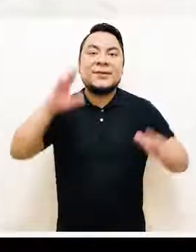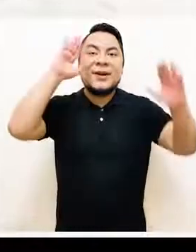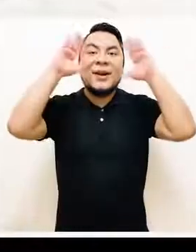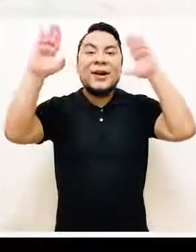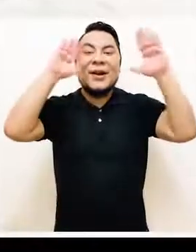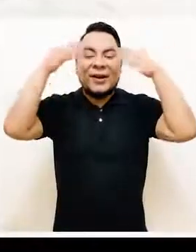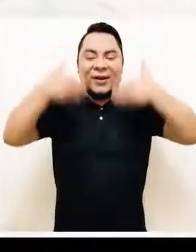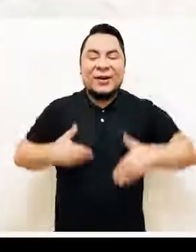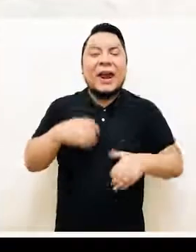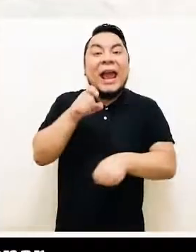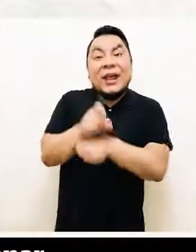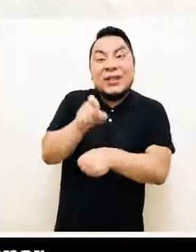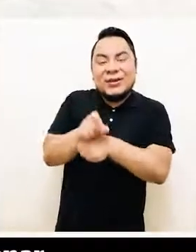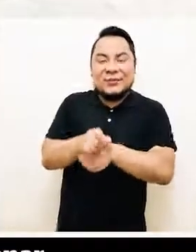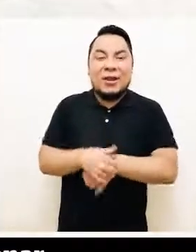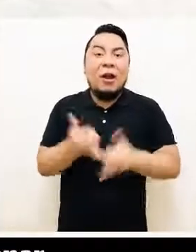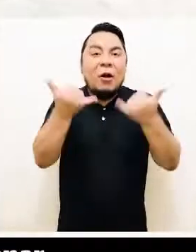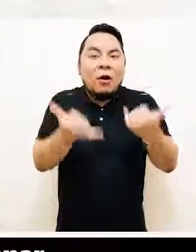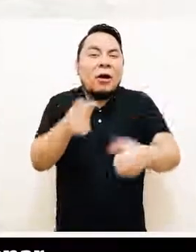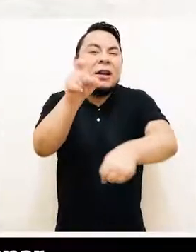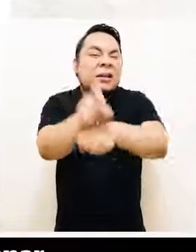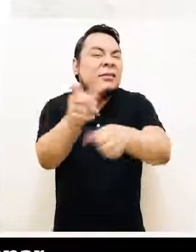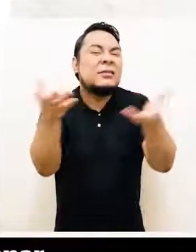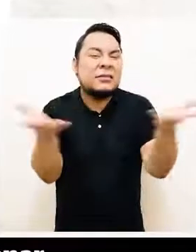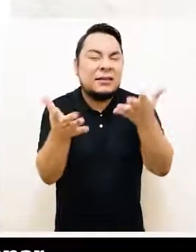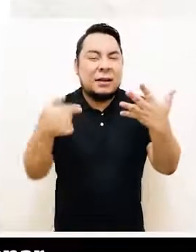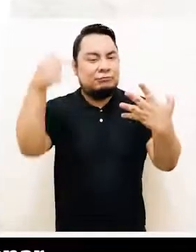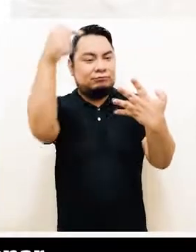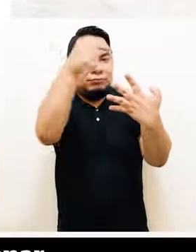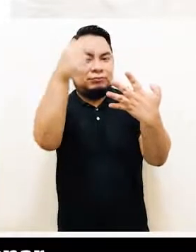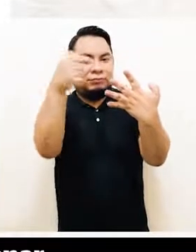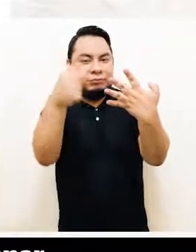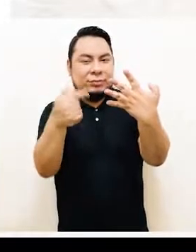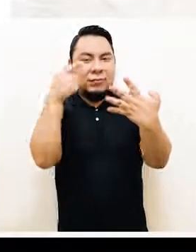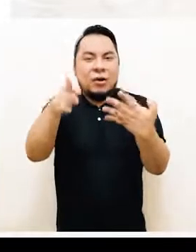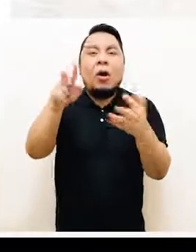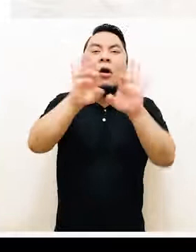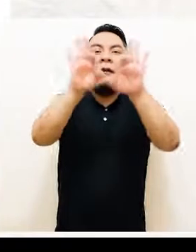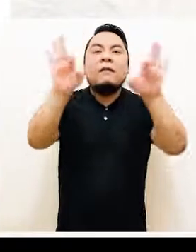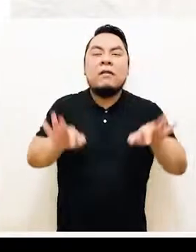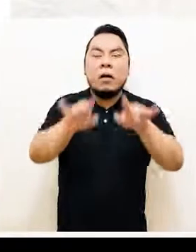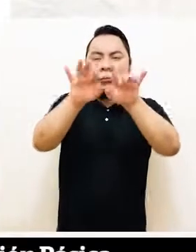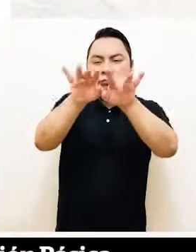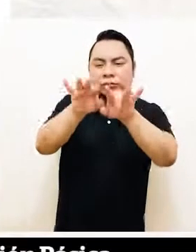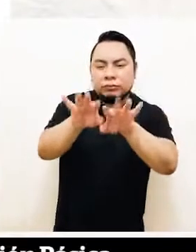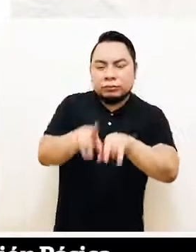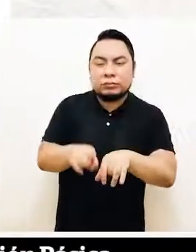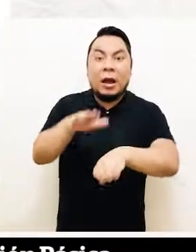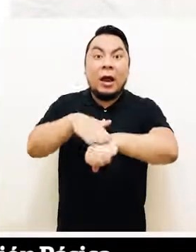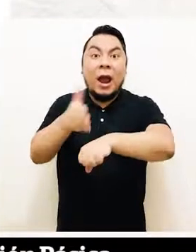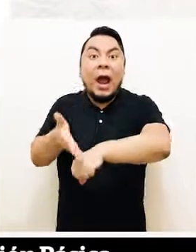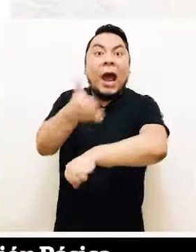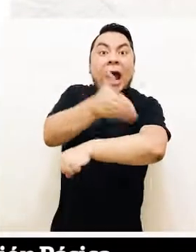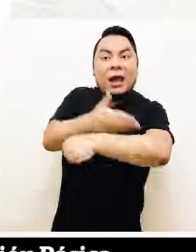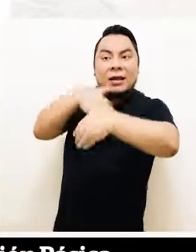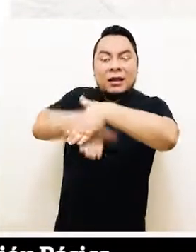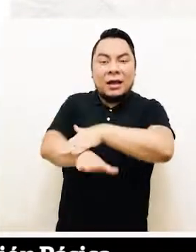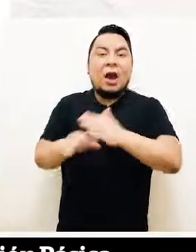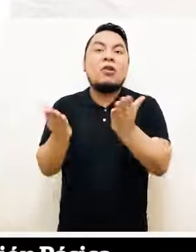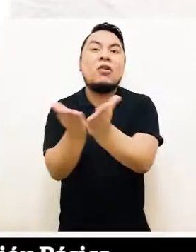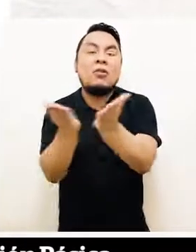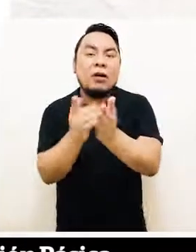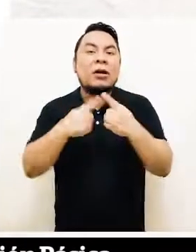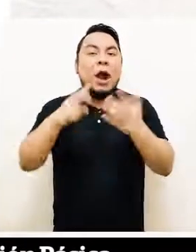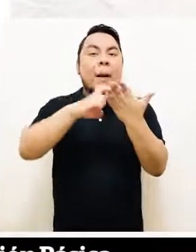Hola, soy Educadito y hoy les enseñaré los pasos a seguir para llenar el formulario de preinscripción a instituciones educativas